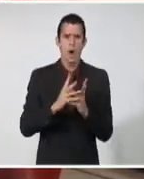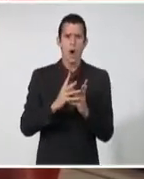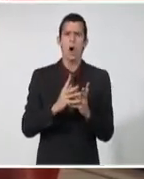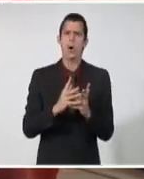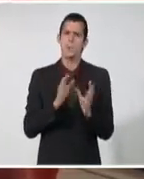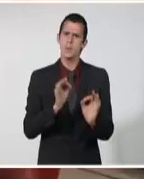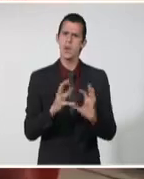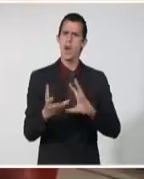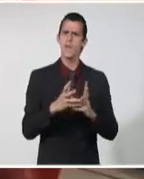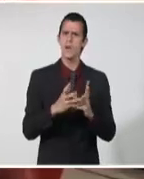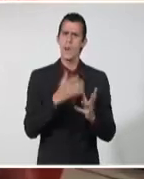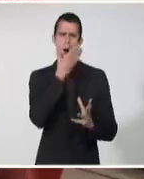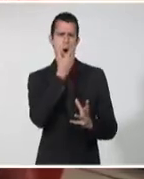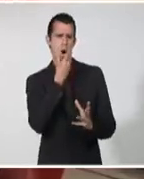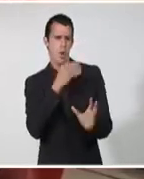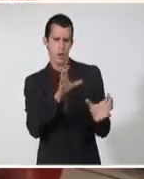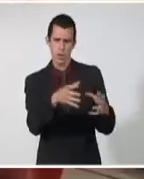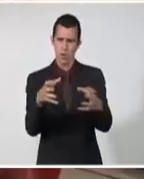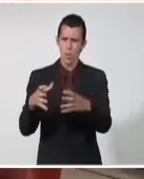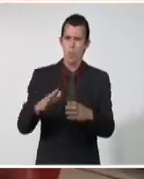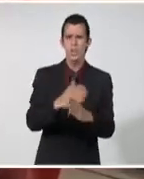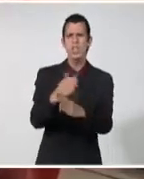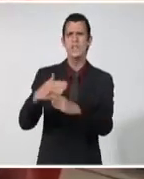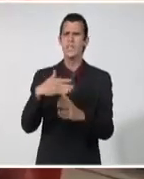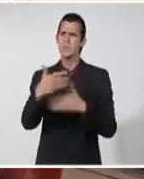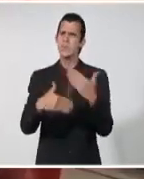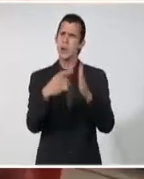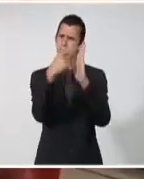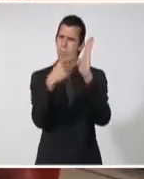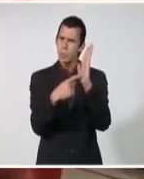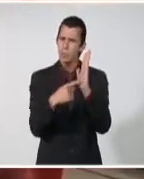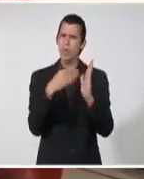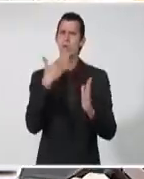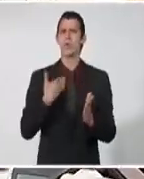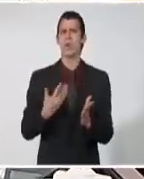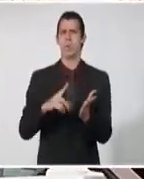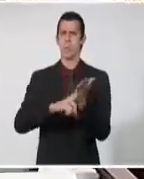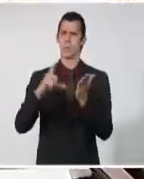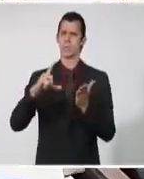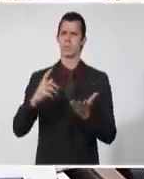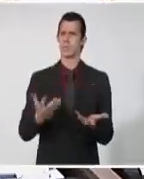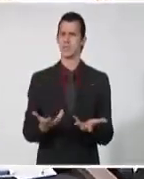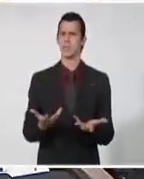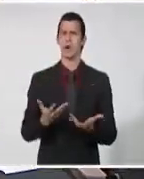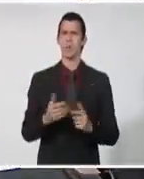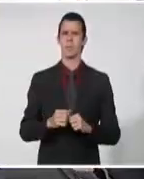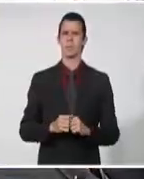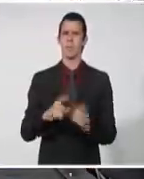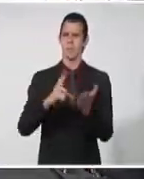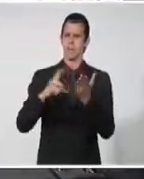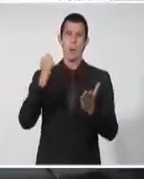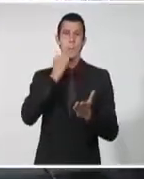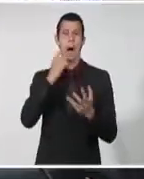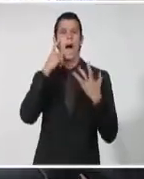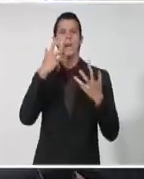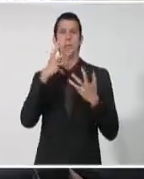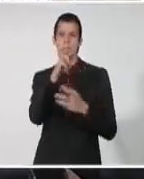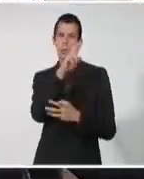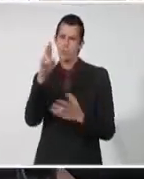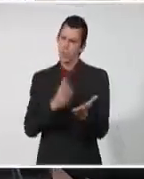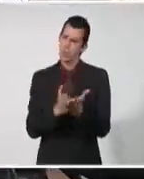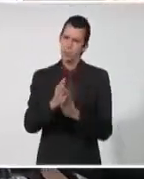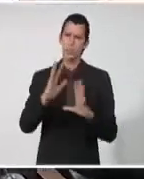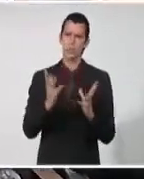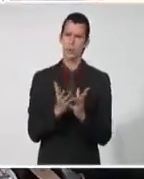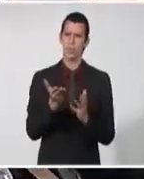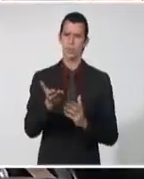estado presente en cada una de las comisiones de trabajo? El partido es el alma de la revolución. Los delegados analizaron el informe central al